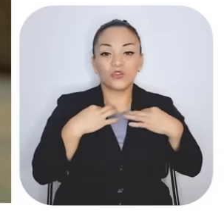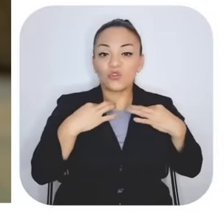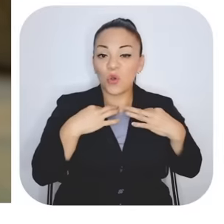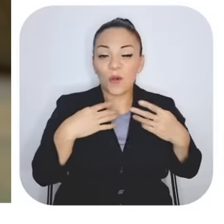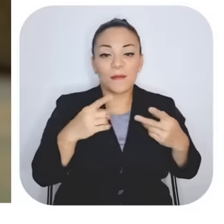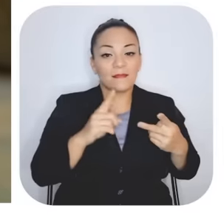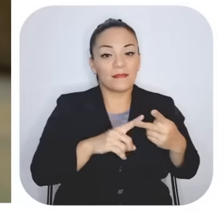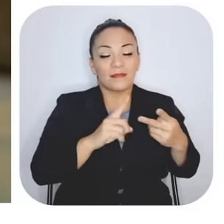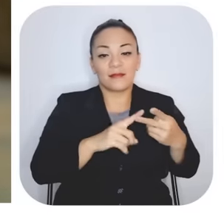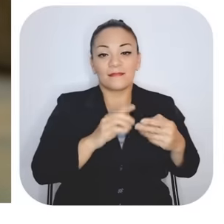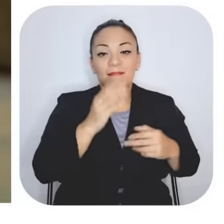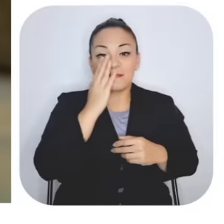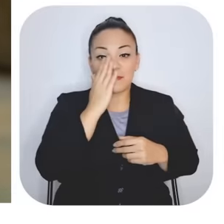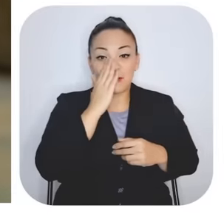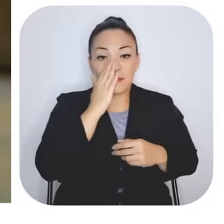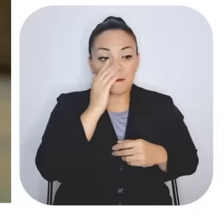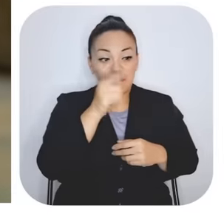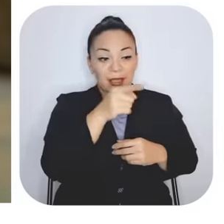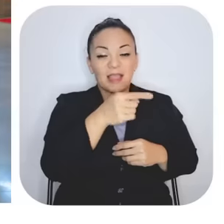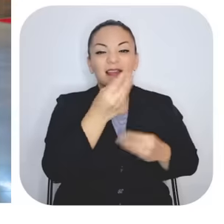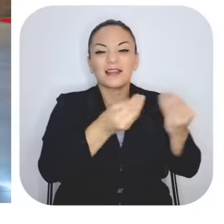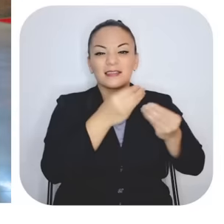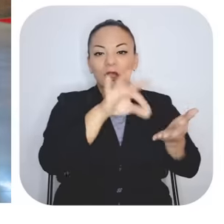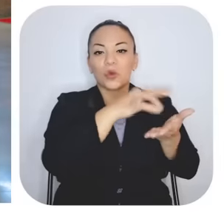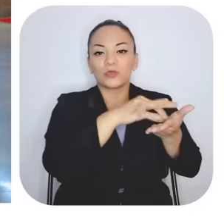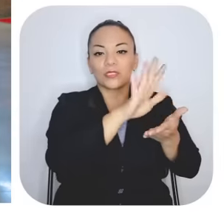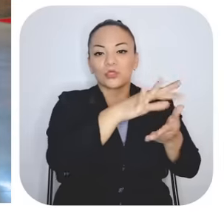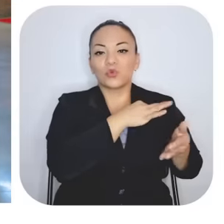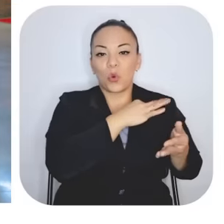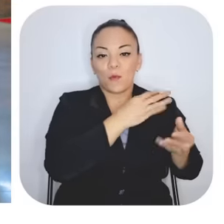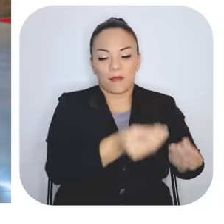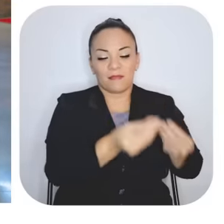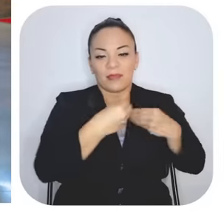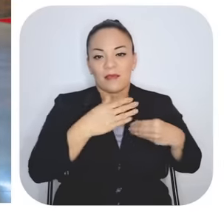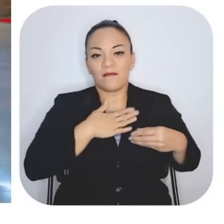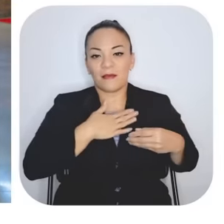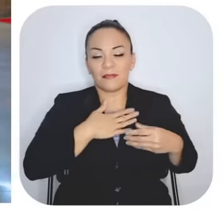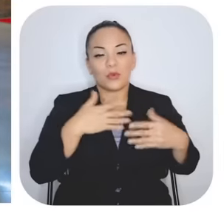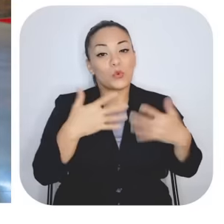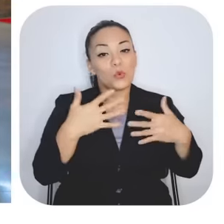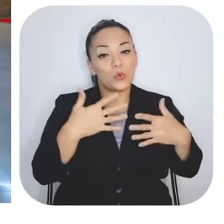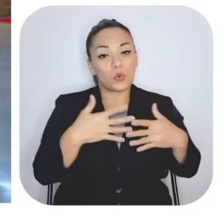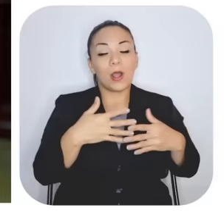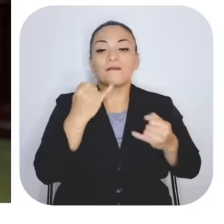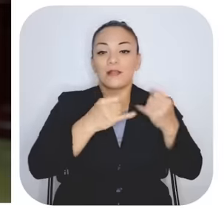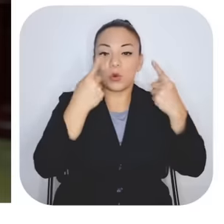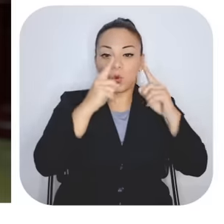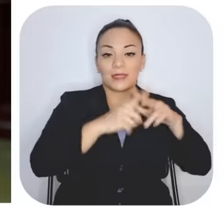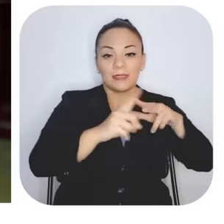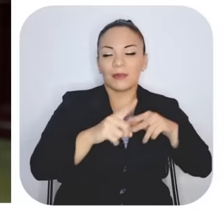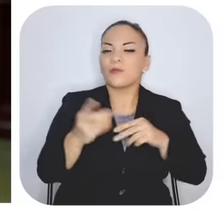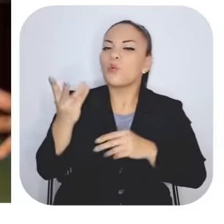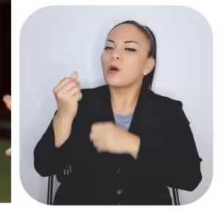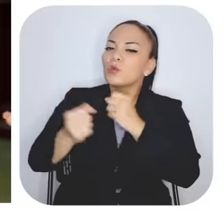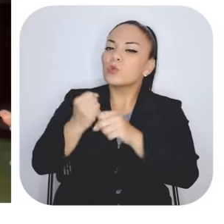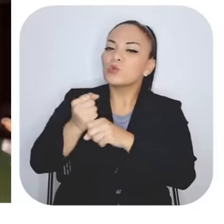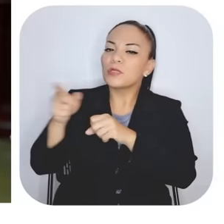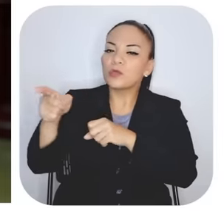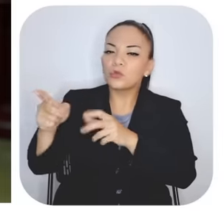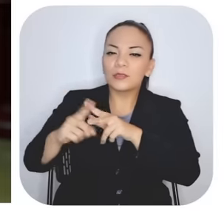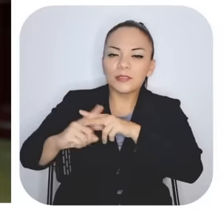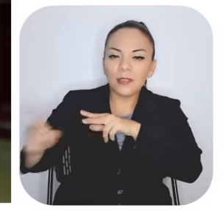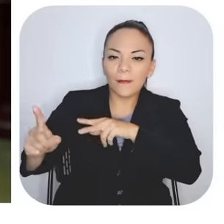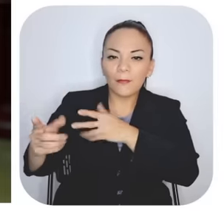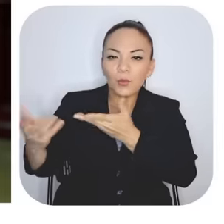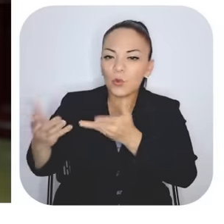veces mi mamá cosía la ropa de ella para mí. Al final logré escapar de ahí. ¿Qué edad tenía doña Kimberly cuando